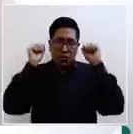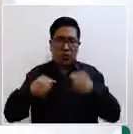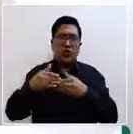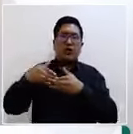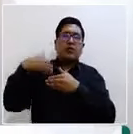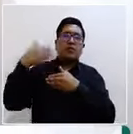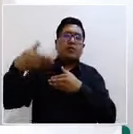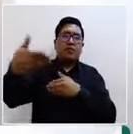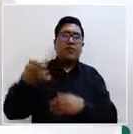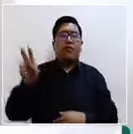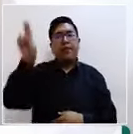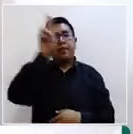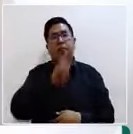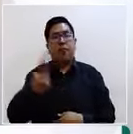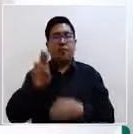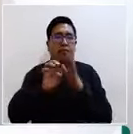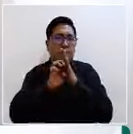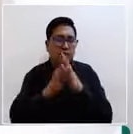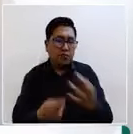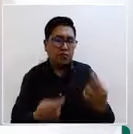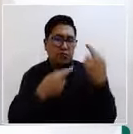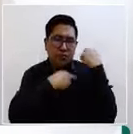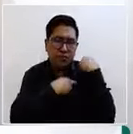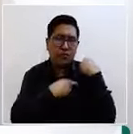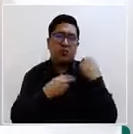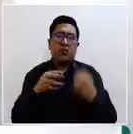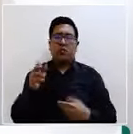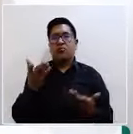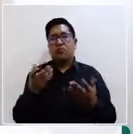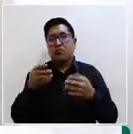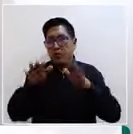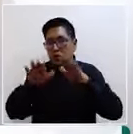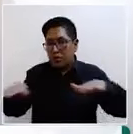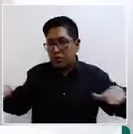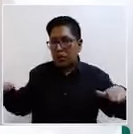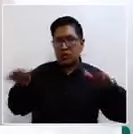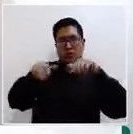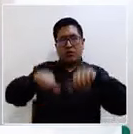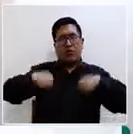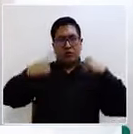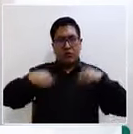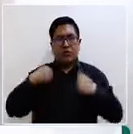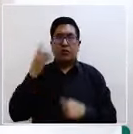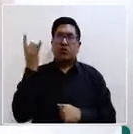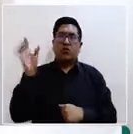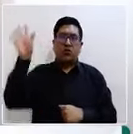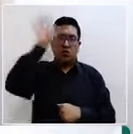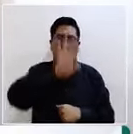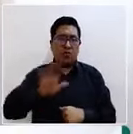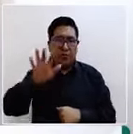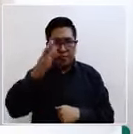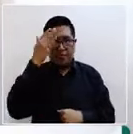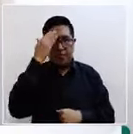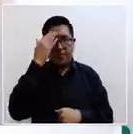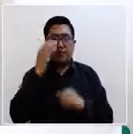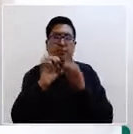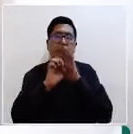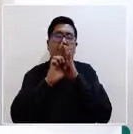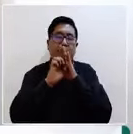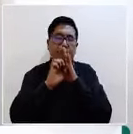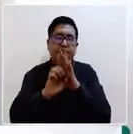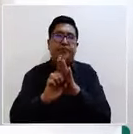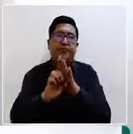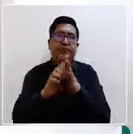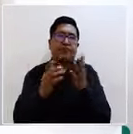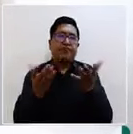tienen una responsabilidad en el cuidado y protección de niñas, niños y adolescentes en Bolivia. Y bueno, saben que por supuesto se pueden contar